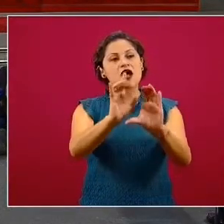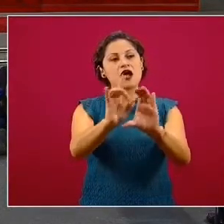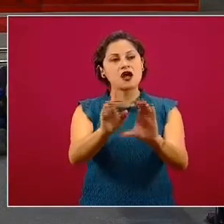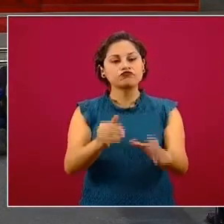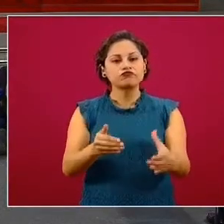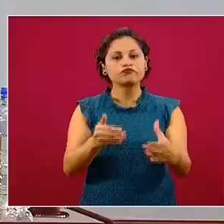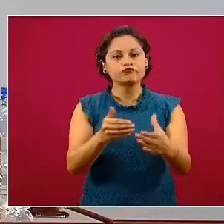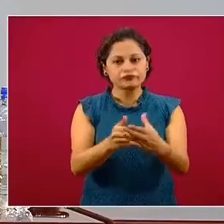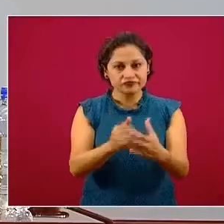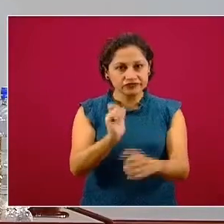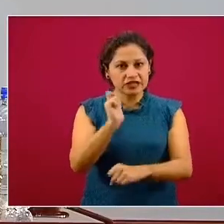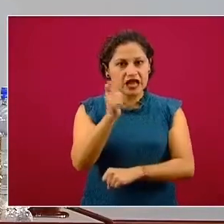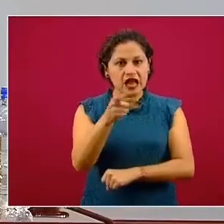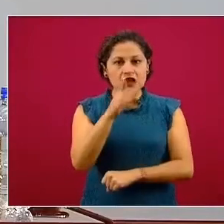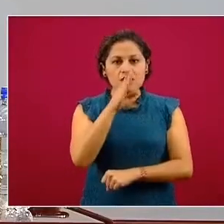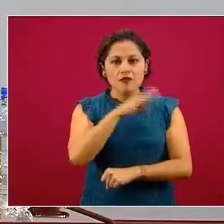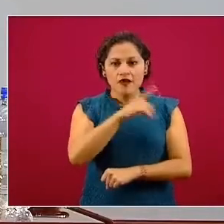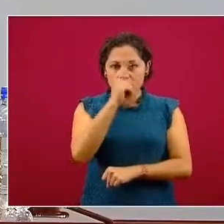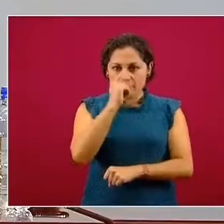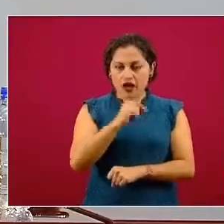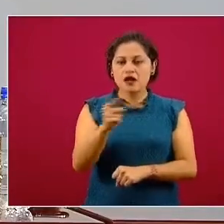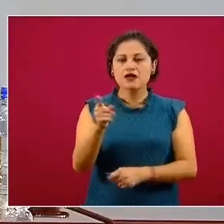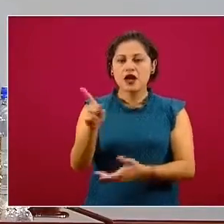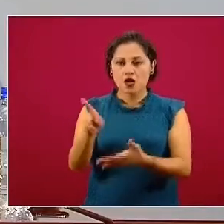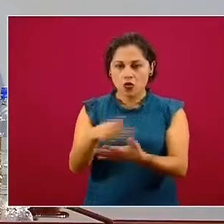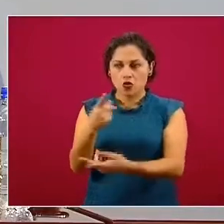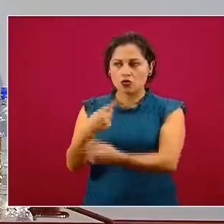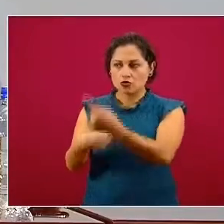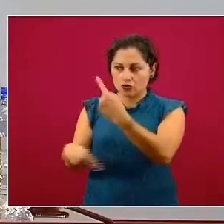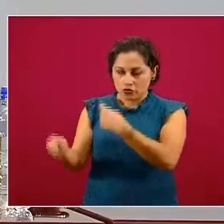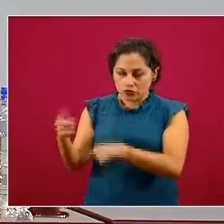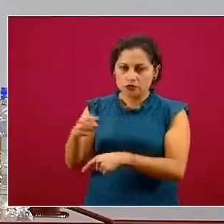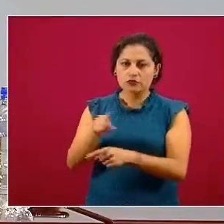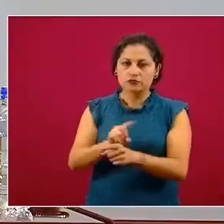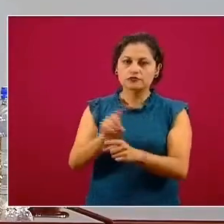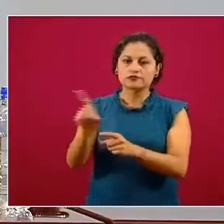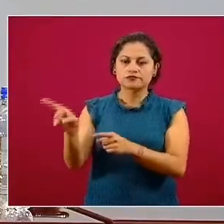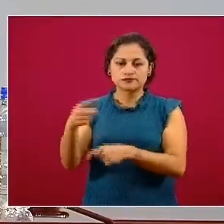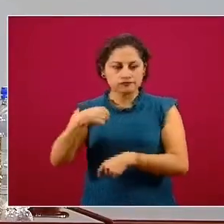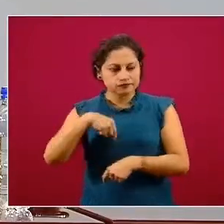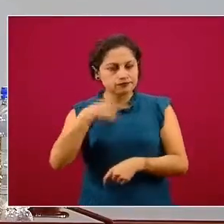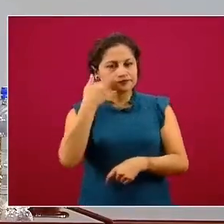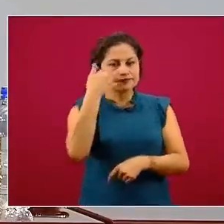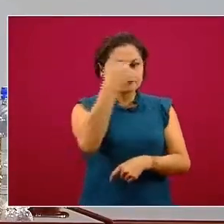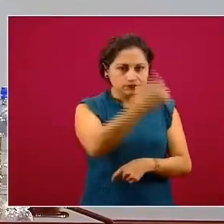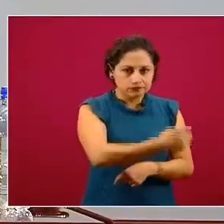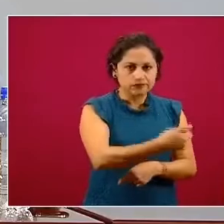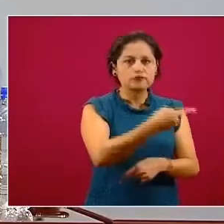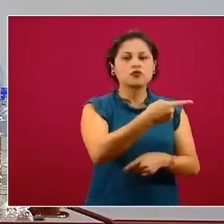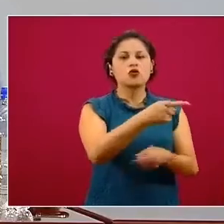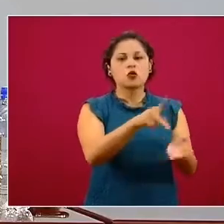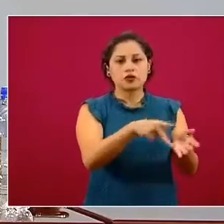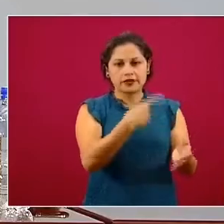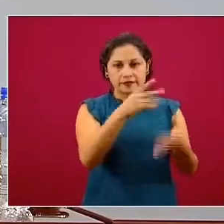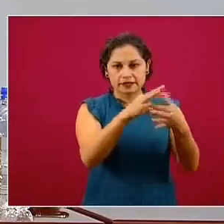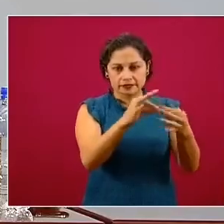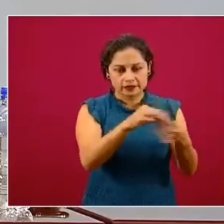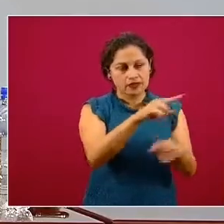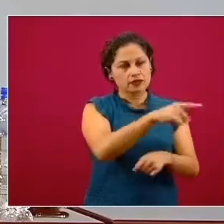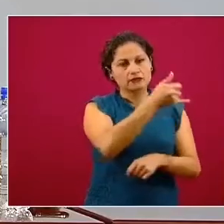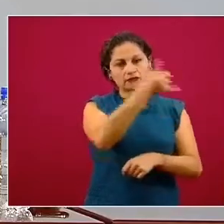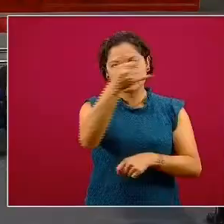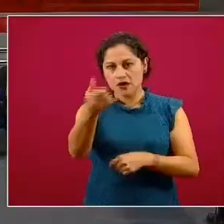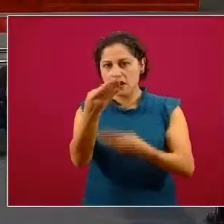metido su solicitud, ya se verán las distintas opciones, llamar al banco, poner otra cuenta, etcétera.